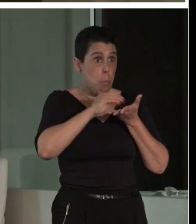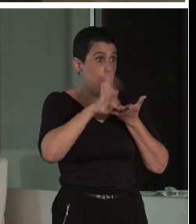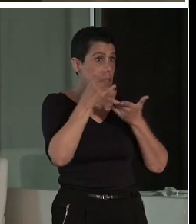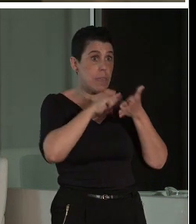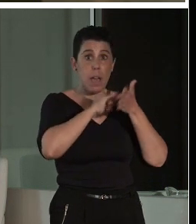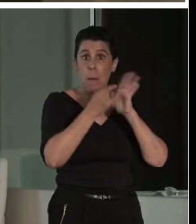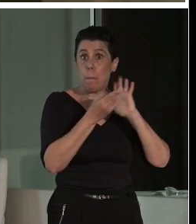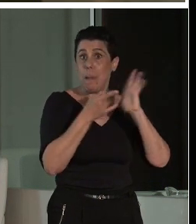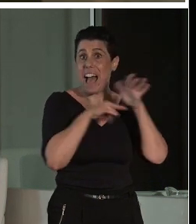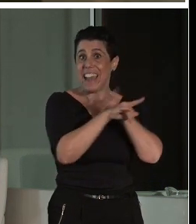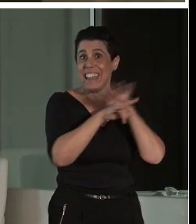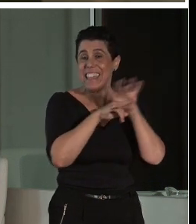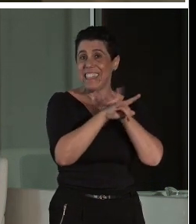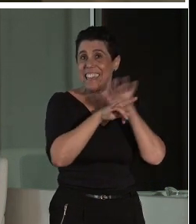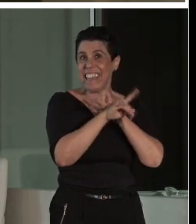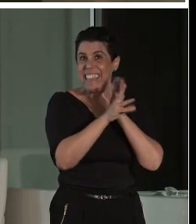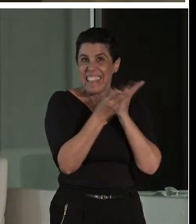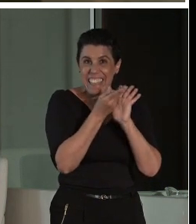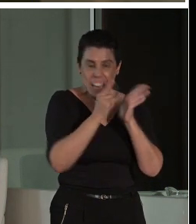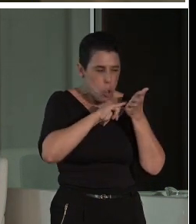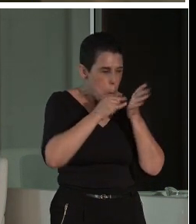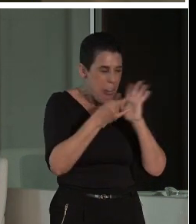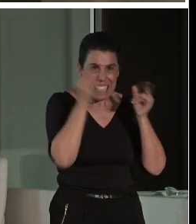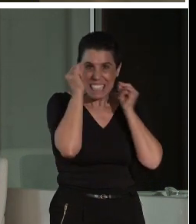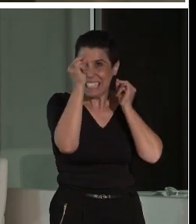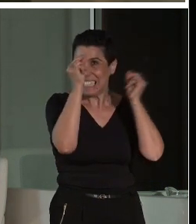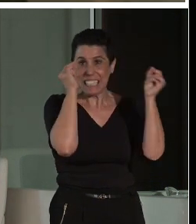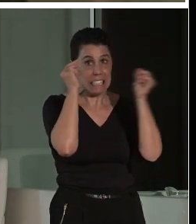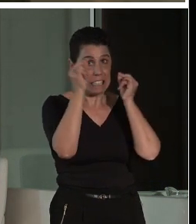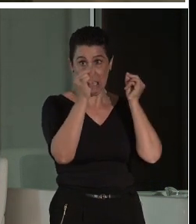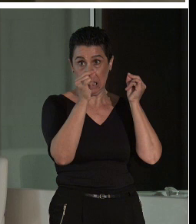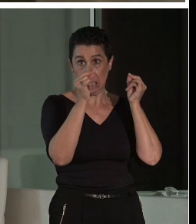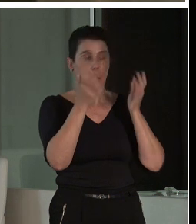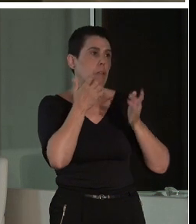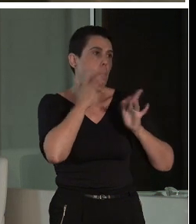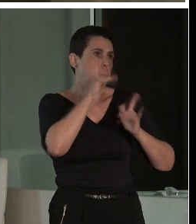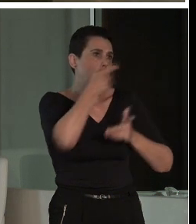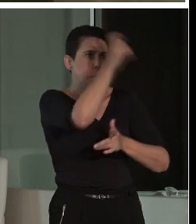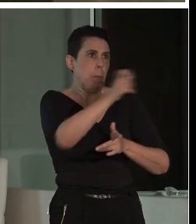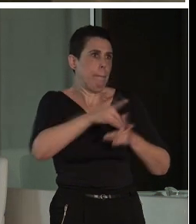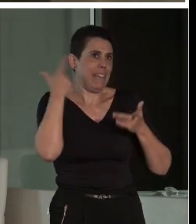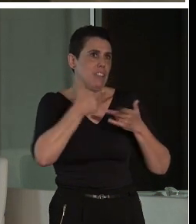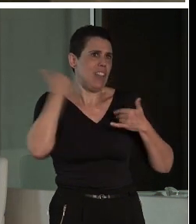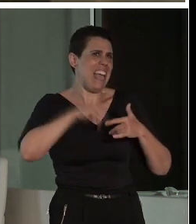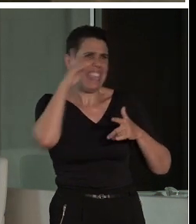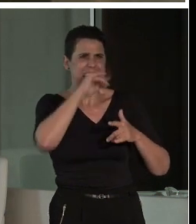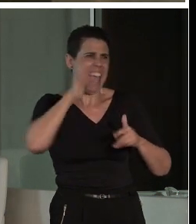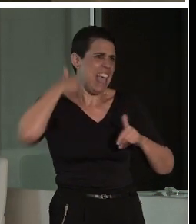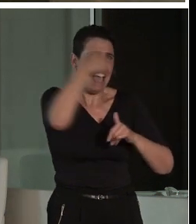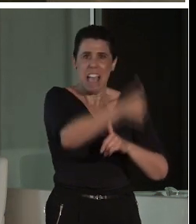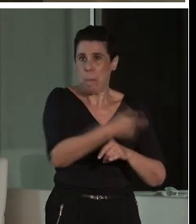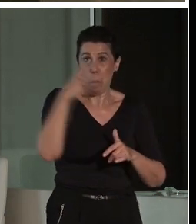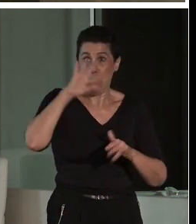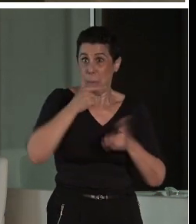una planificación exhaustiva previa. Obviamente, todo el que lleva mucho tiempo trabajando en su ciudad sabe lo que su ciudad necesita. Pero al